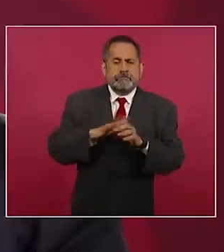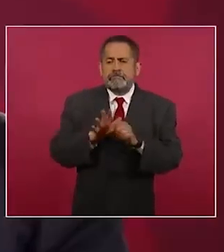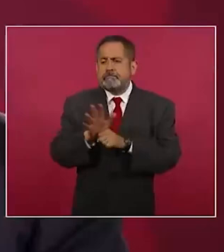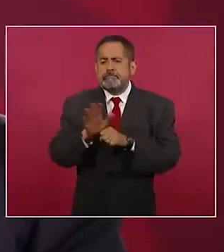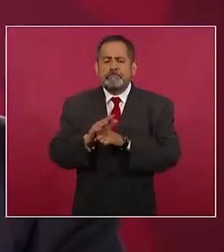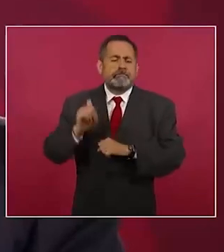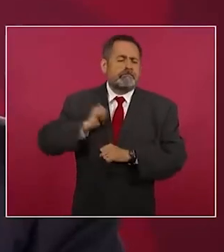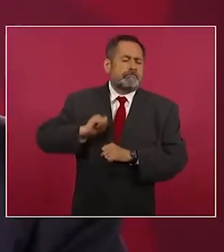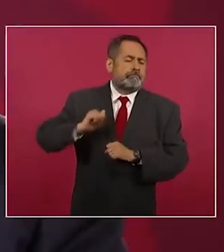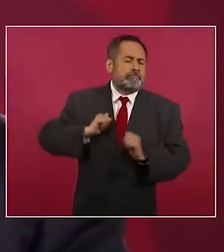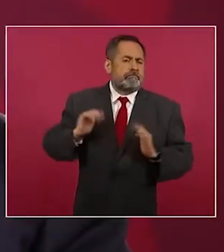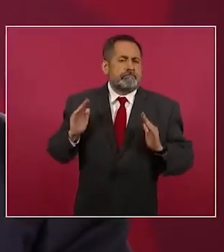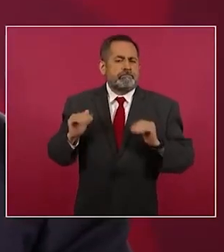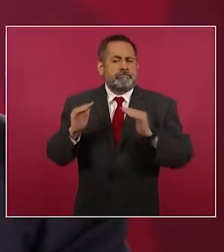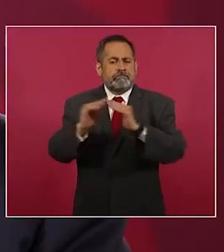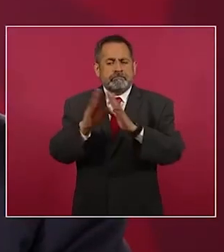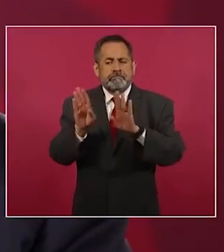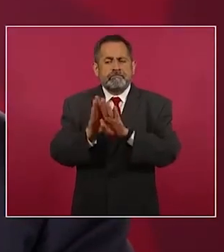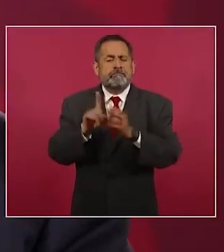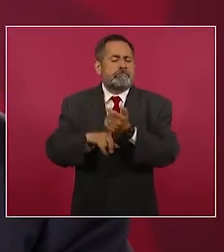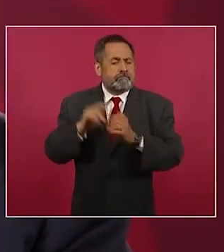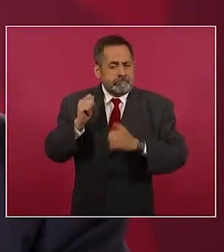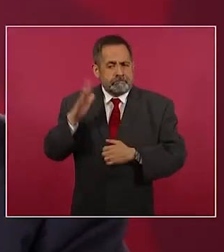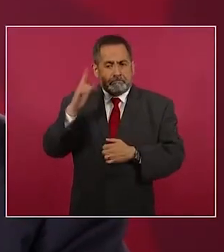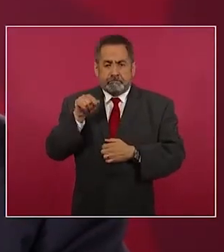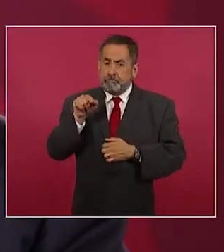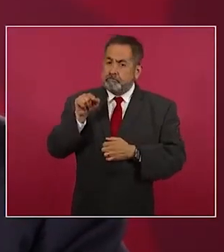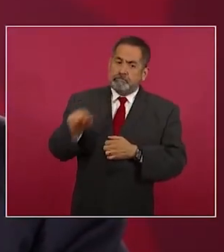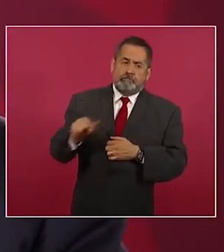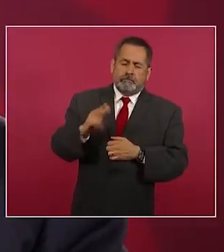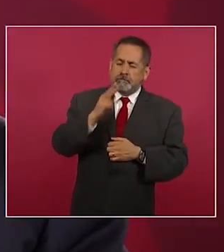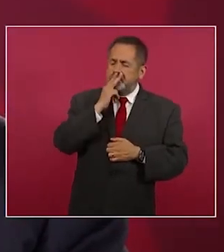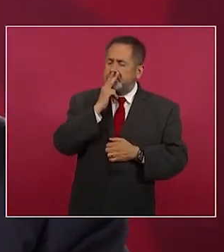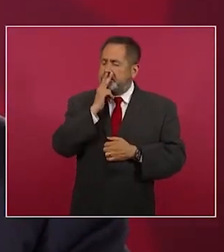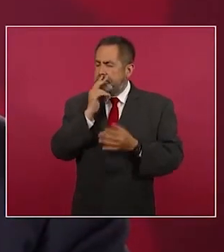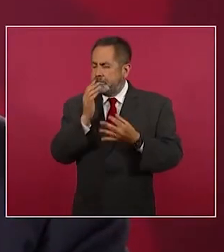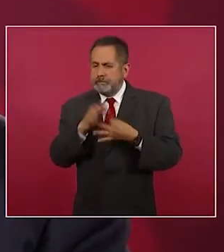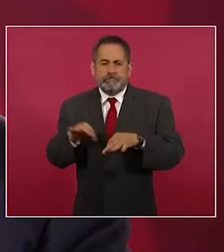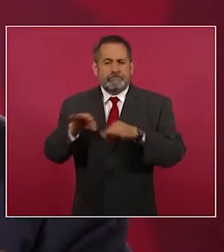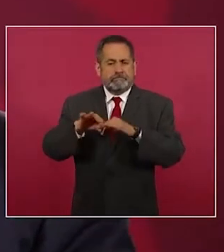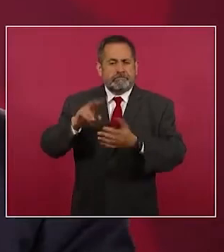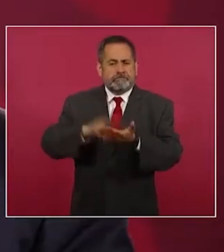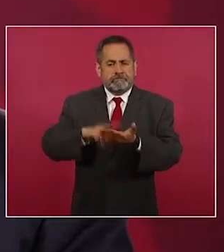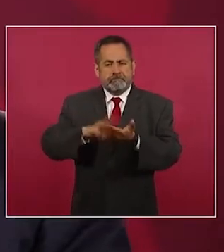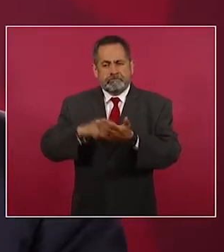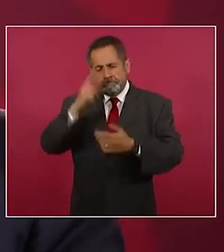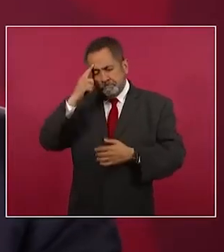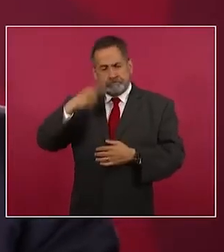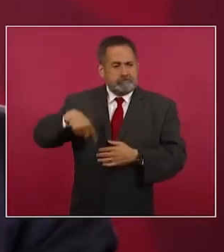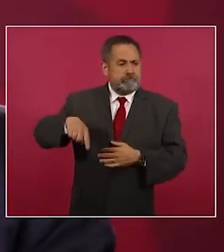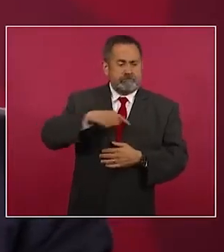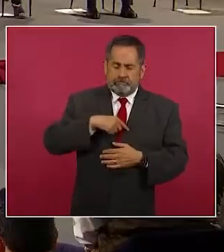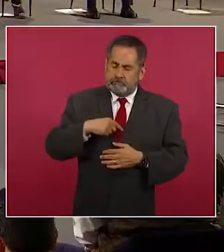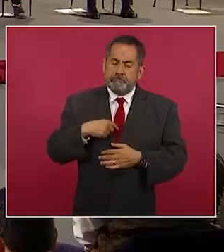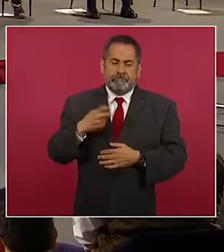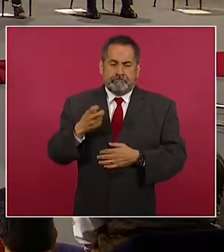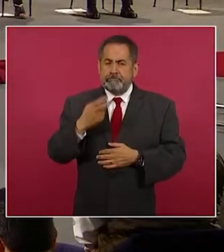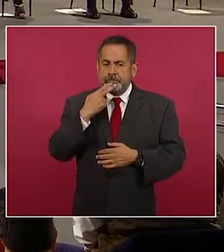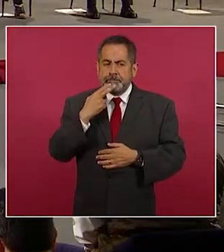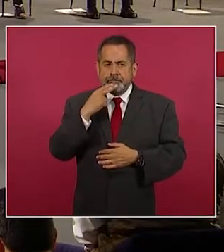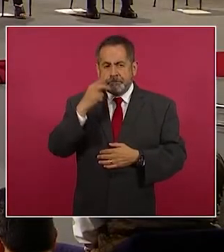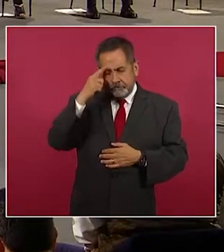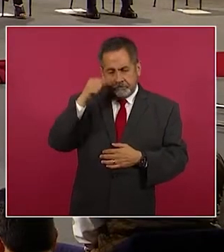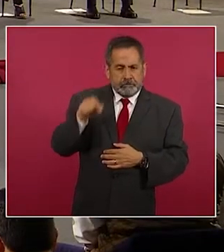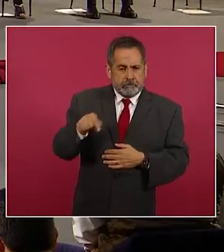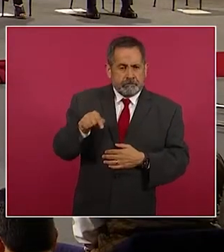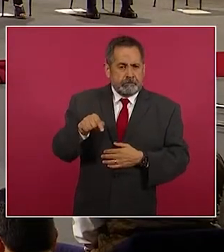zonas arqueológicas tan importantes, tan significativas y tan atractivas en el sureste